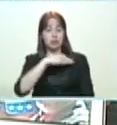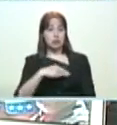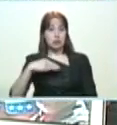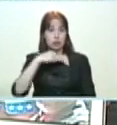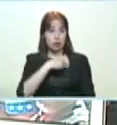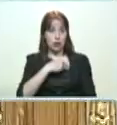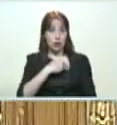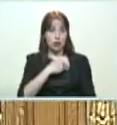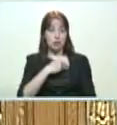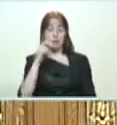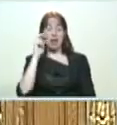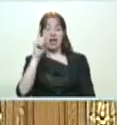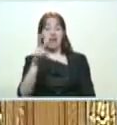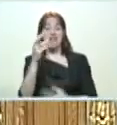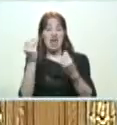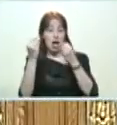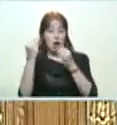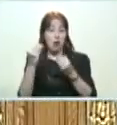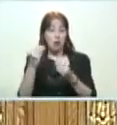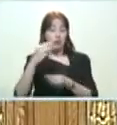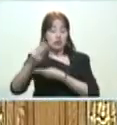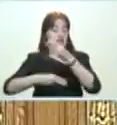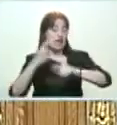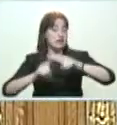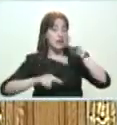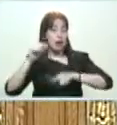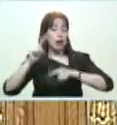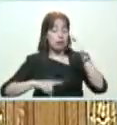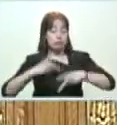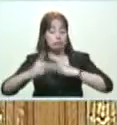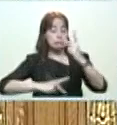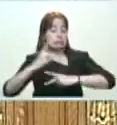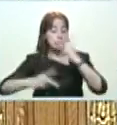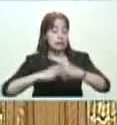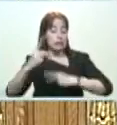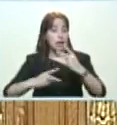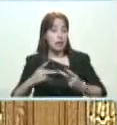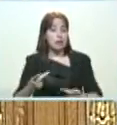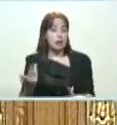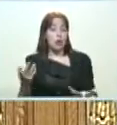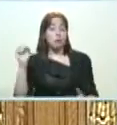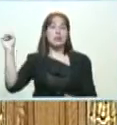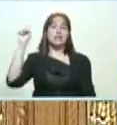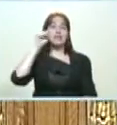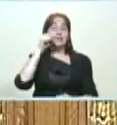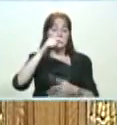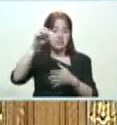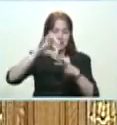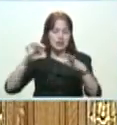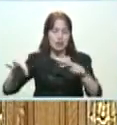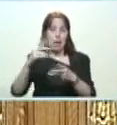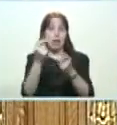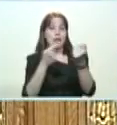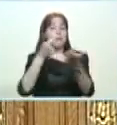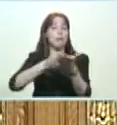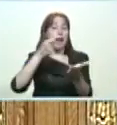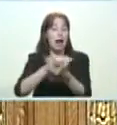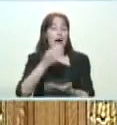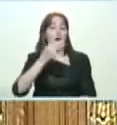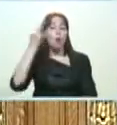soberano. Para que ustedes vean cómo se bate el cobre, compadre. Para producir un grano de maíz y que llegue al hogar en el precio justo.